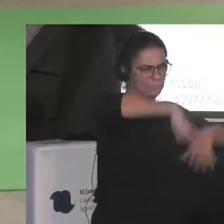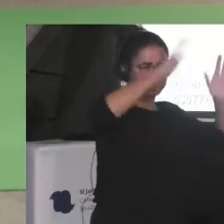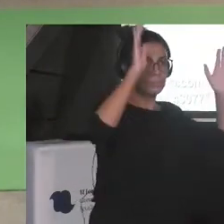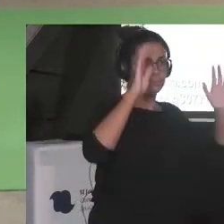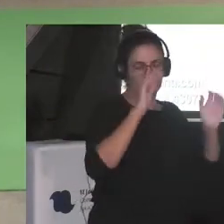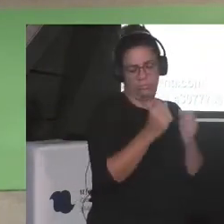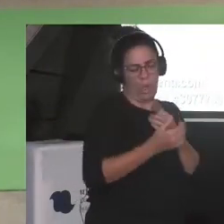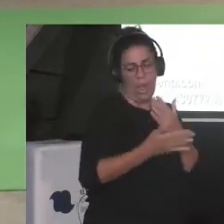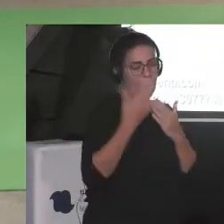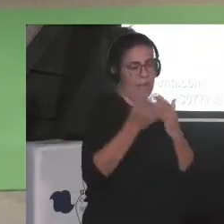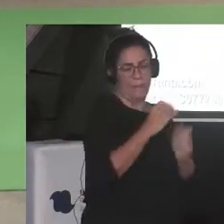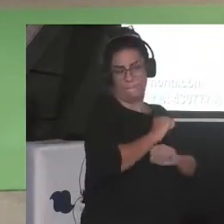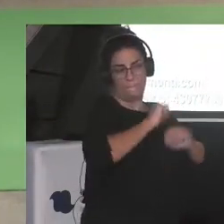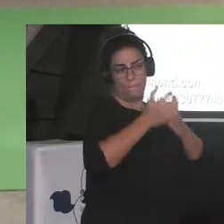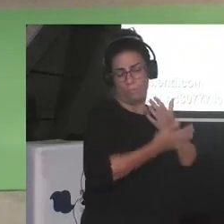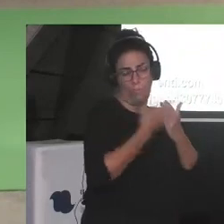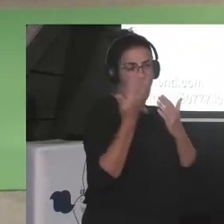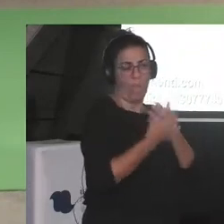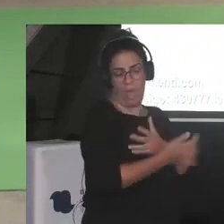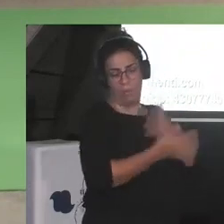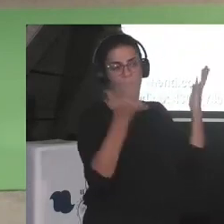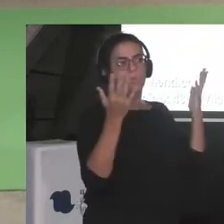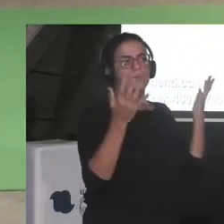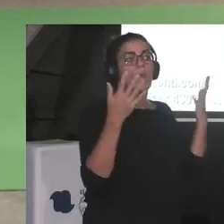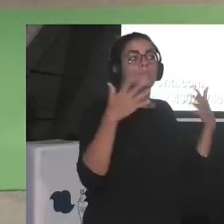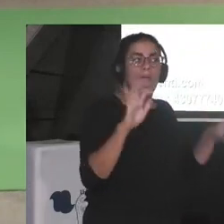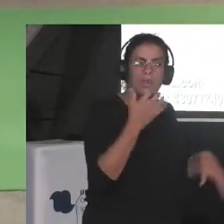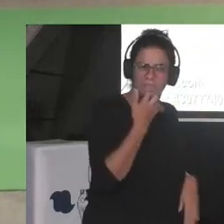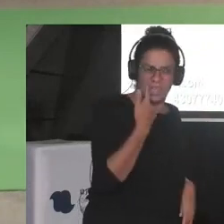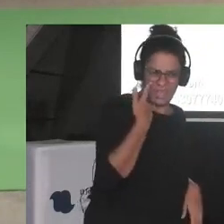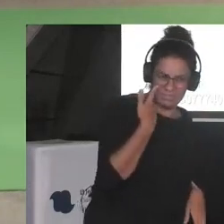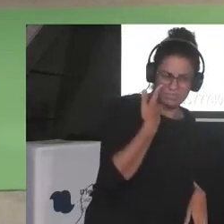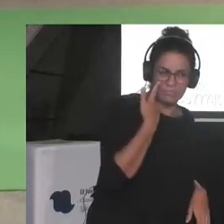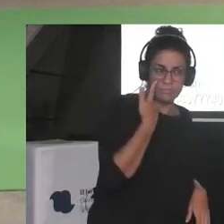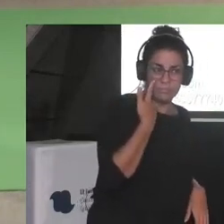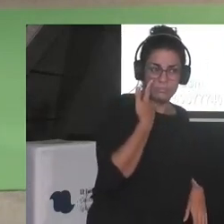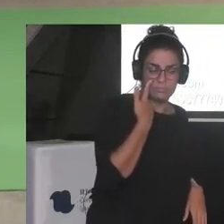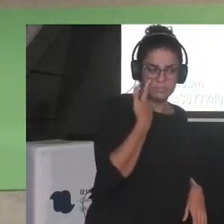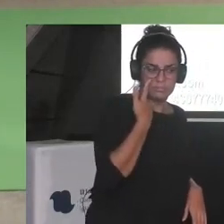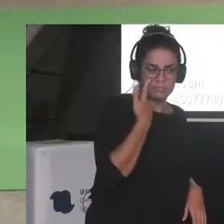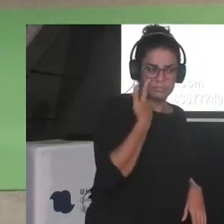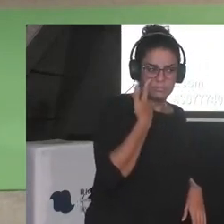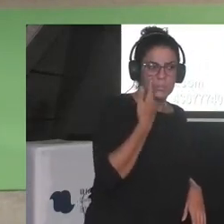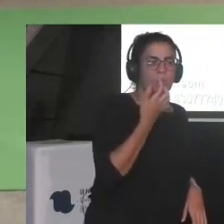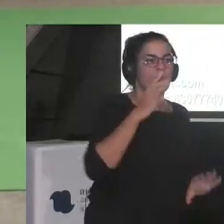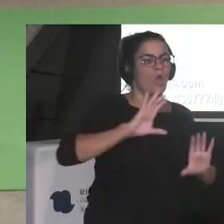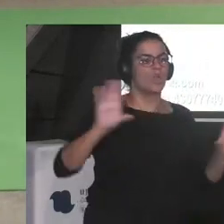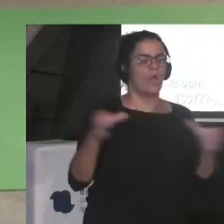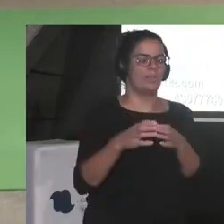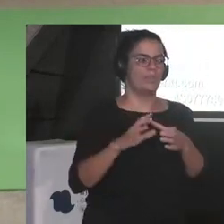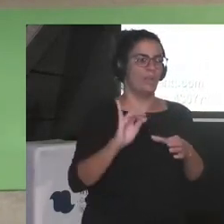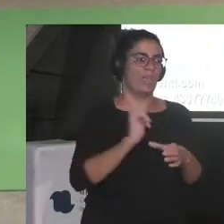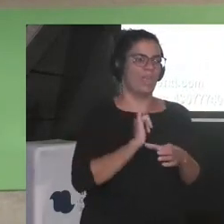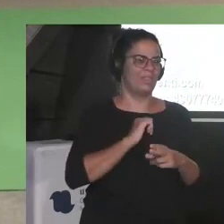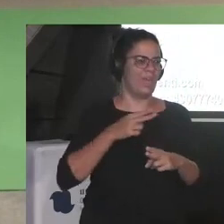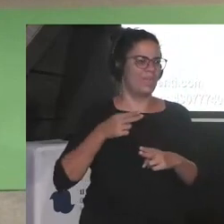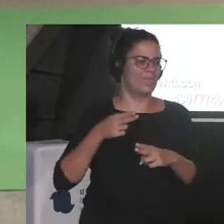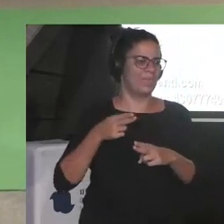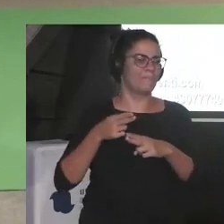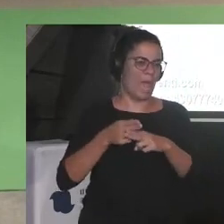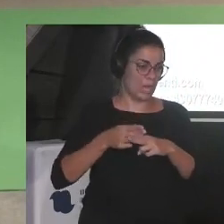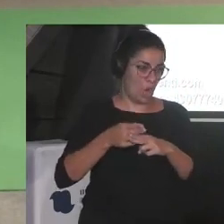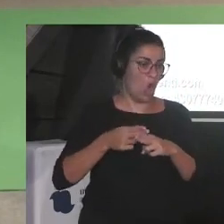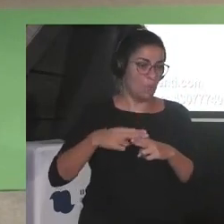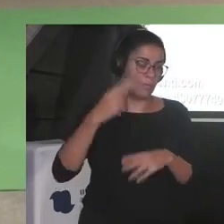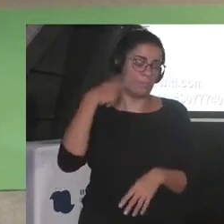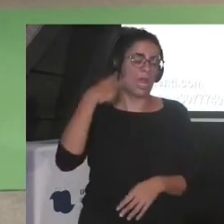y te fijas ¿no? está muy bien lo que pregunta por ejemplo el colectivo Identidad Marrón en Argentina ¿a cuántos marrones